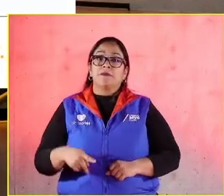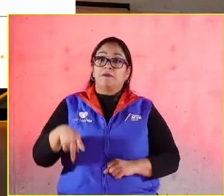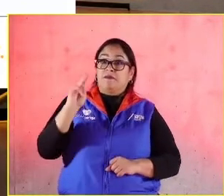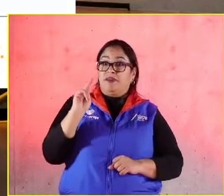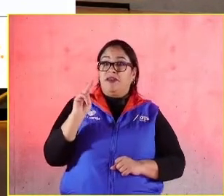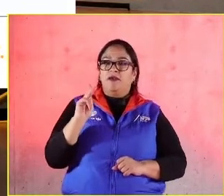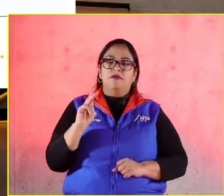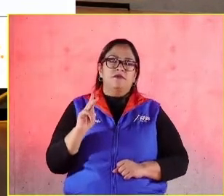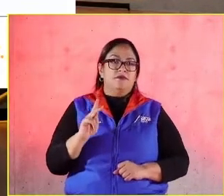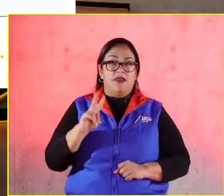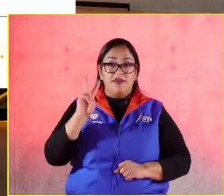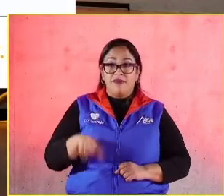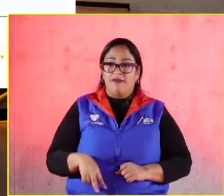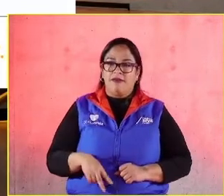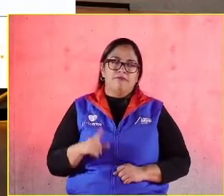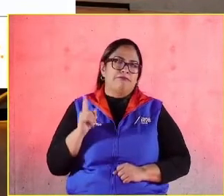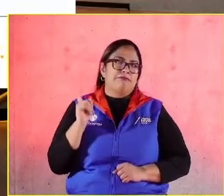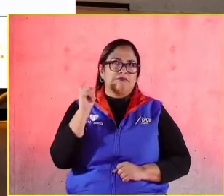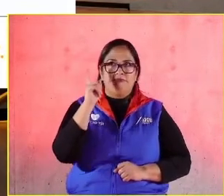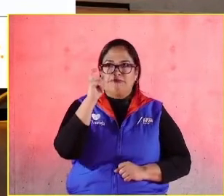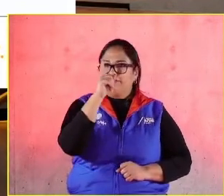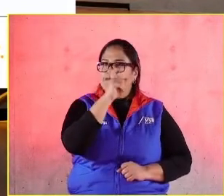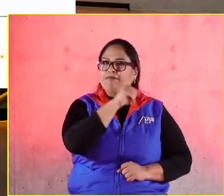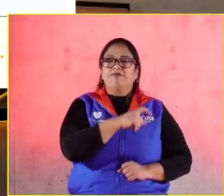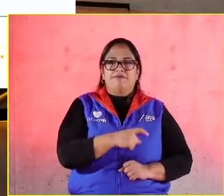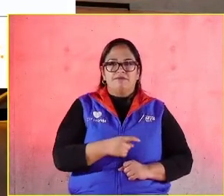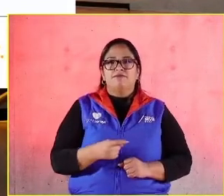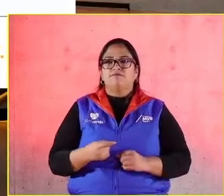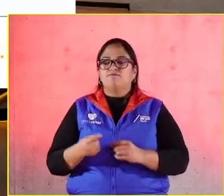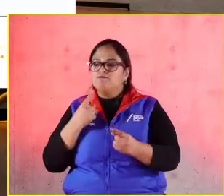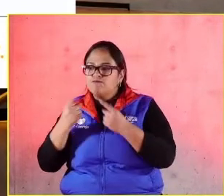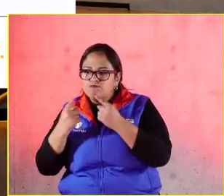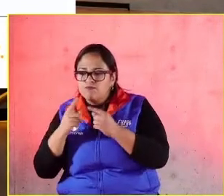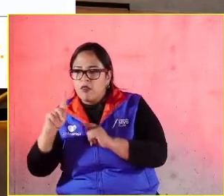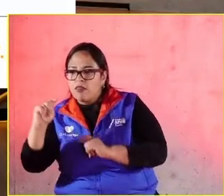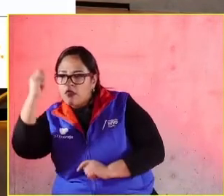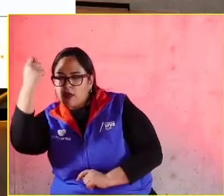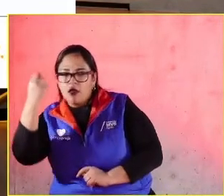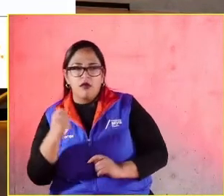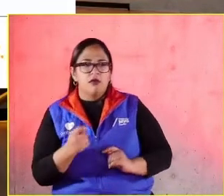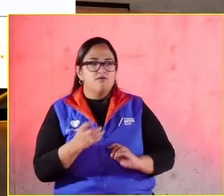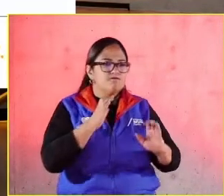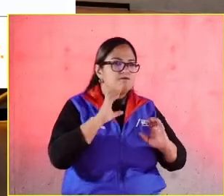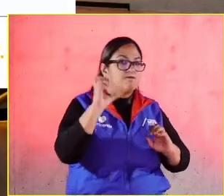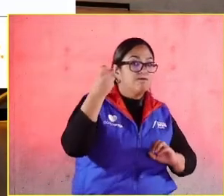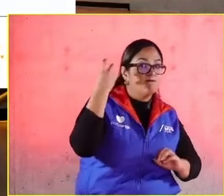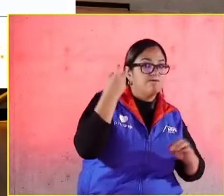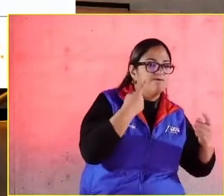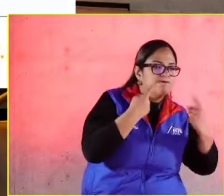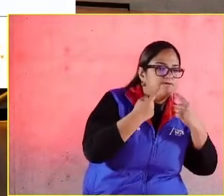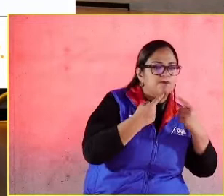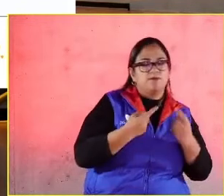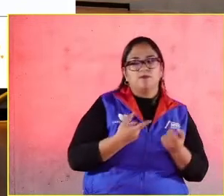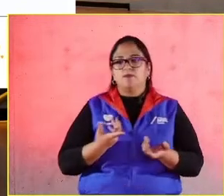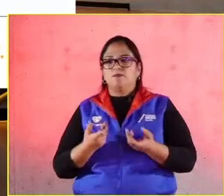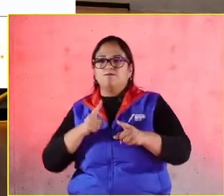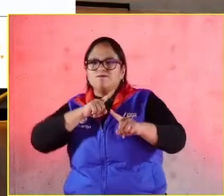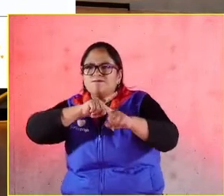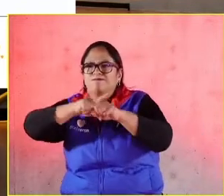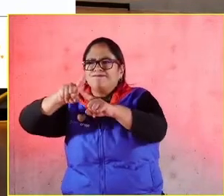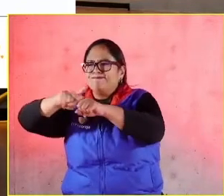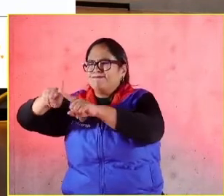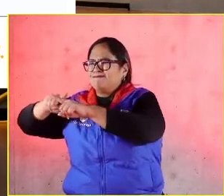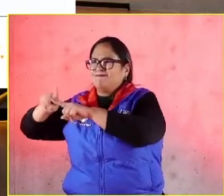definitivamente no. El trabajo que se ha hecho durante estos días, coordinar las tecnologías, coordinar a los expositores, las mesas de trabajo,